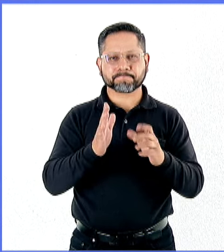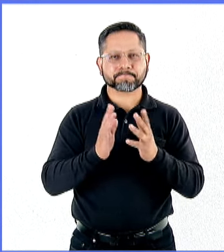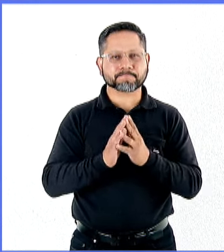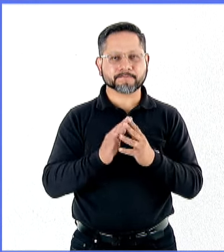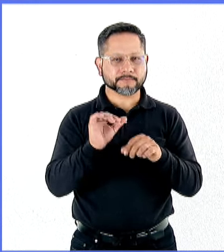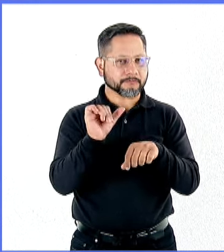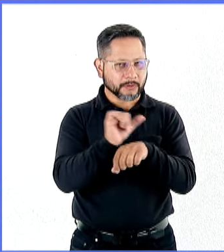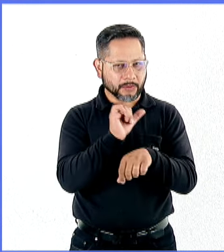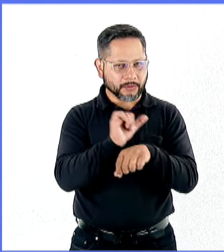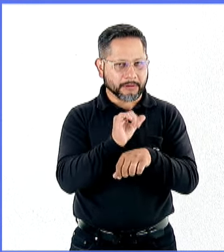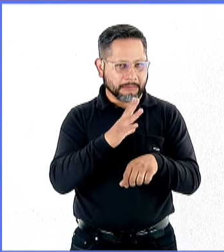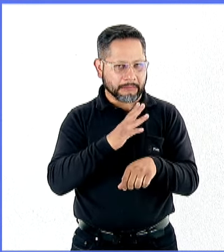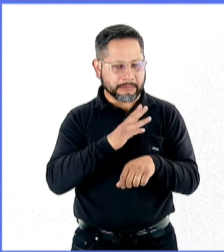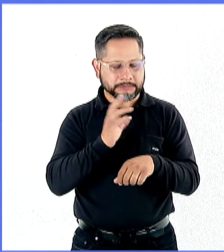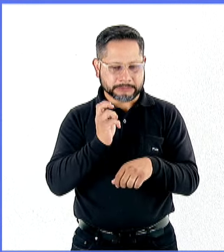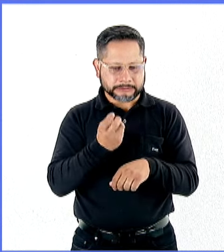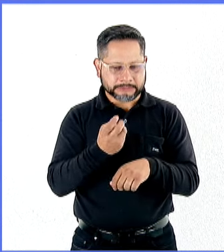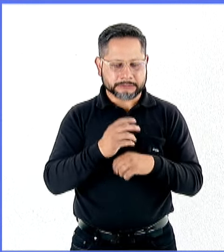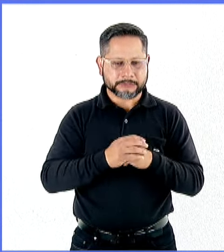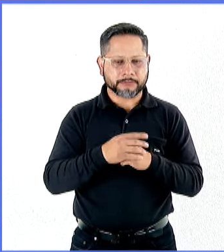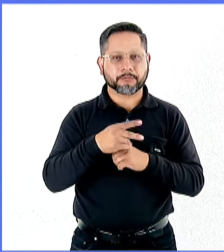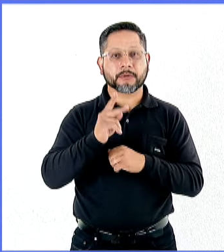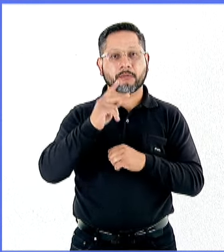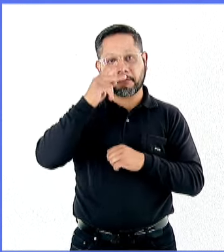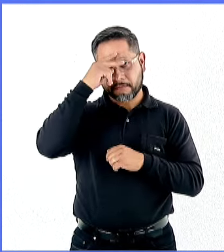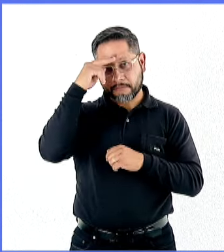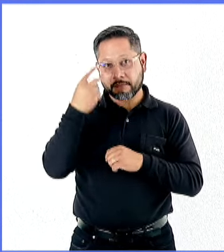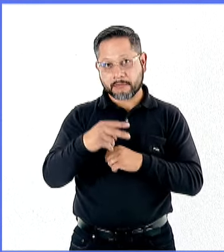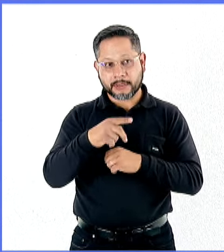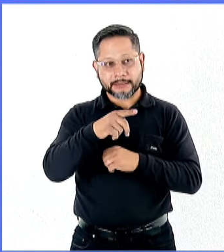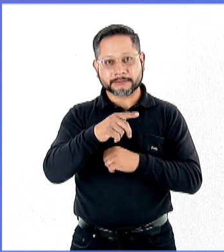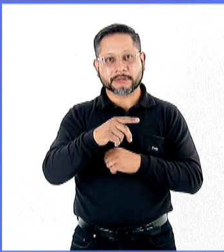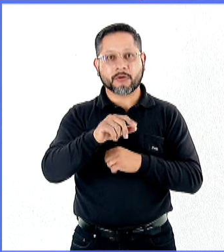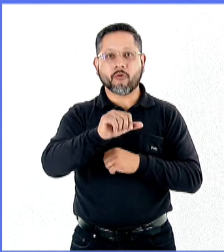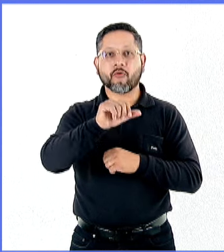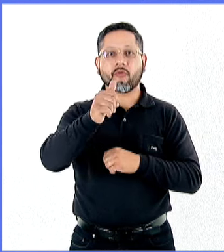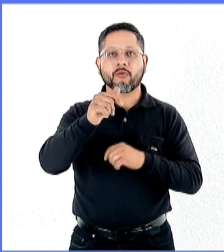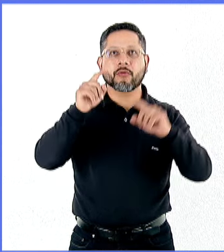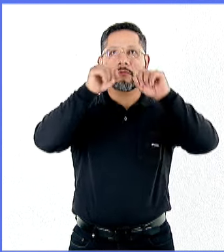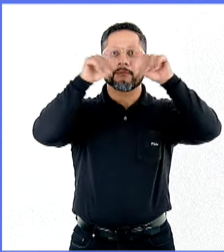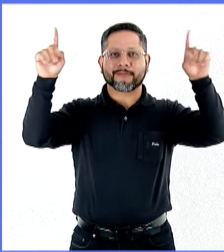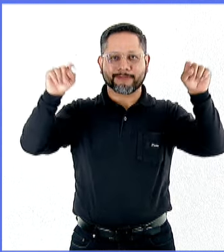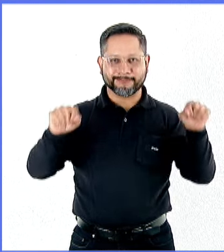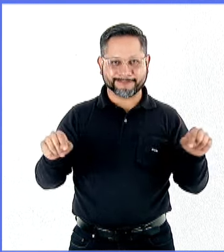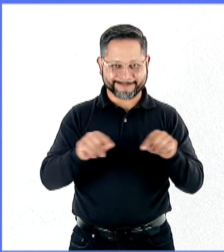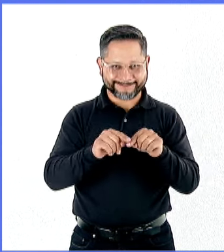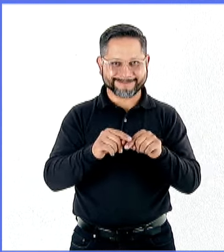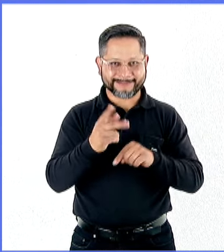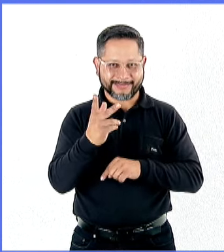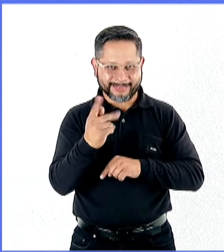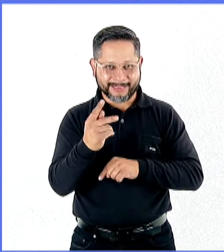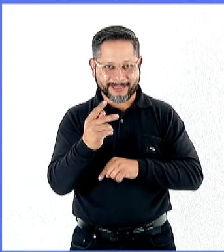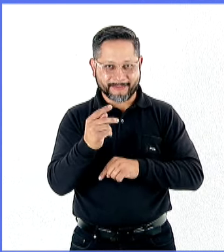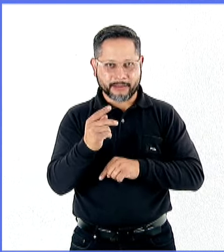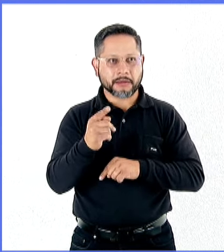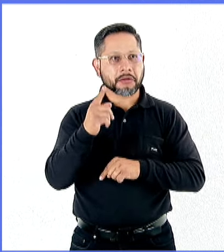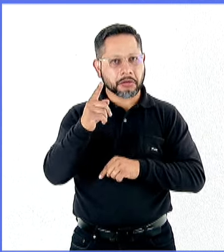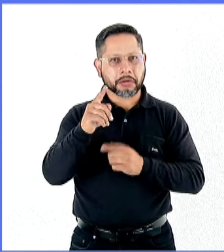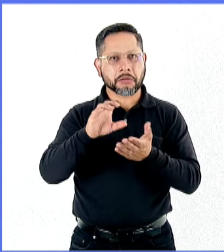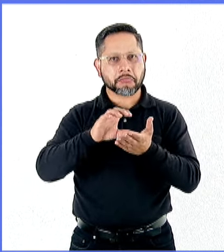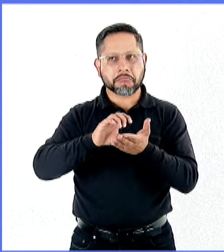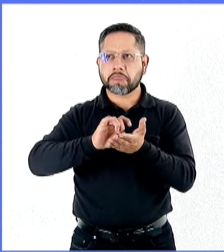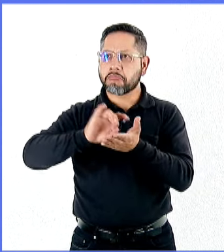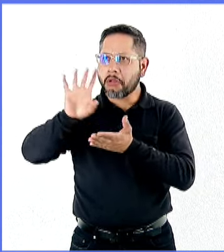de automotrices y México también ha sido un gran exportador de pantallas planas. Este tipo de